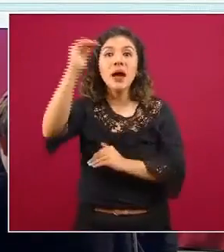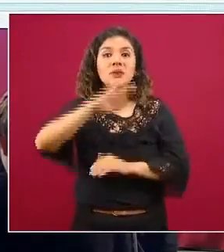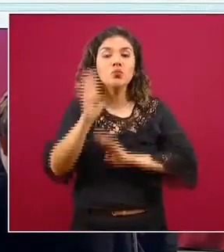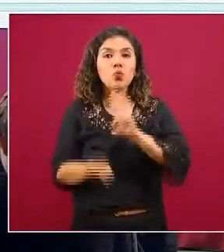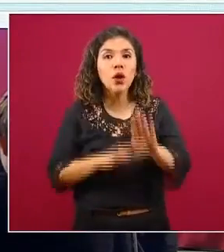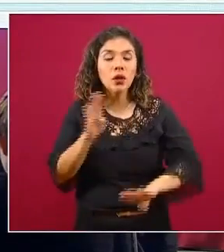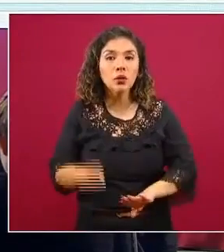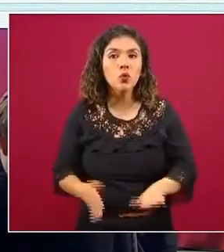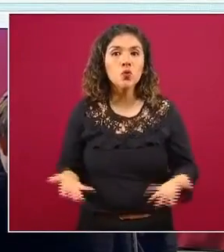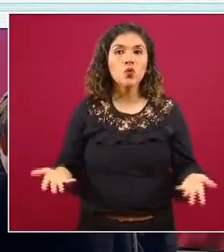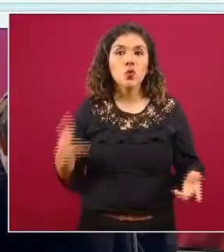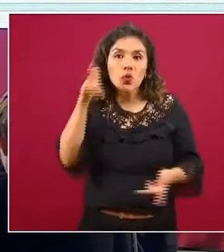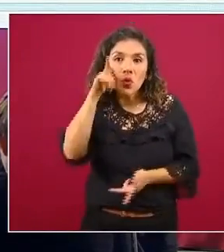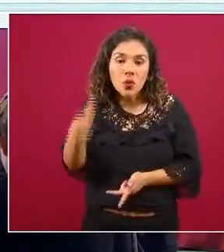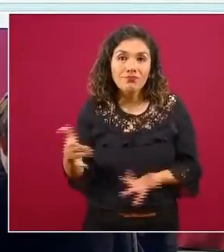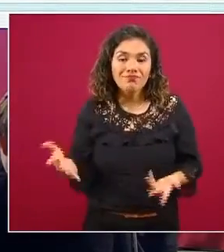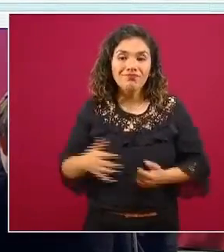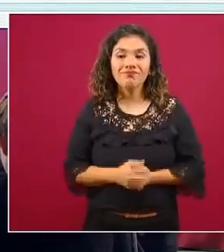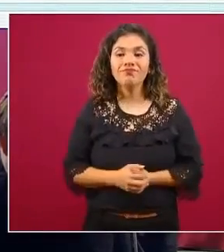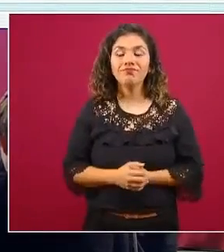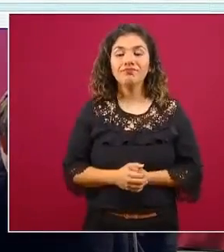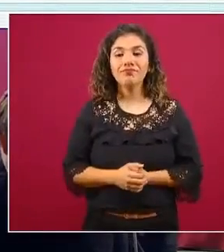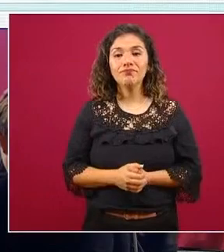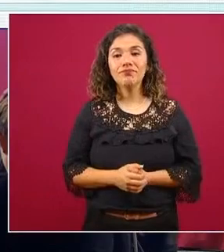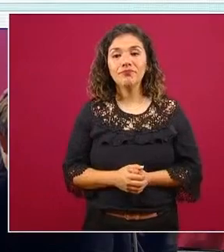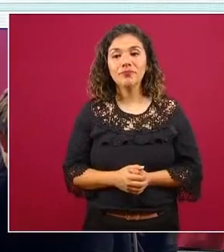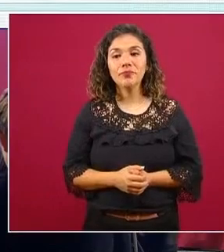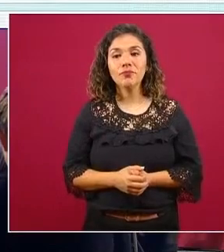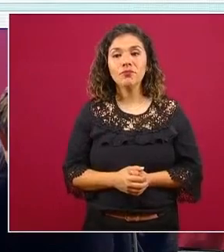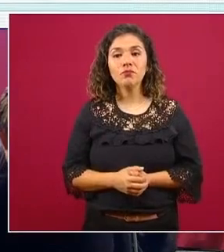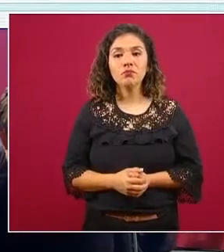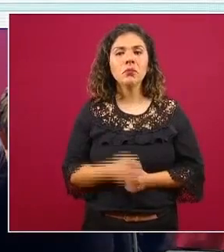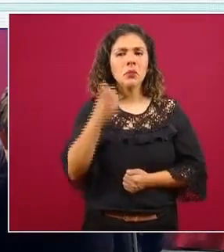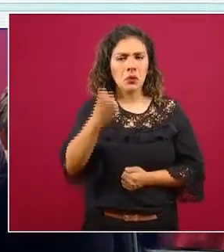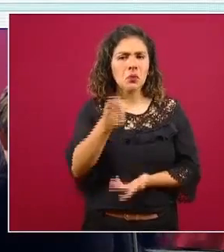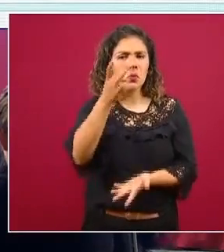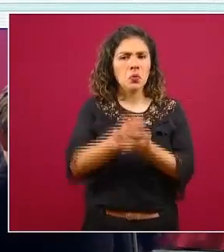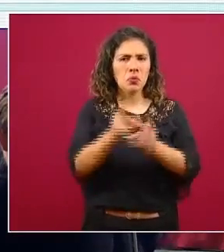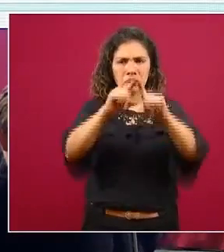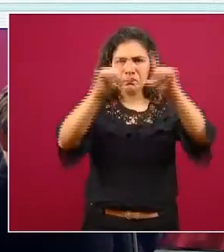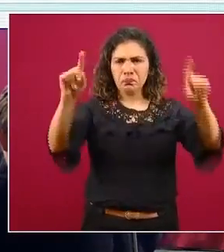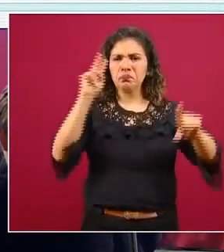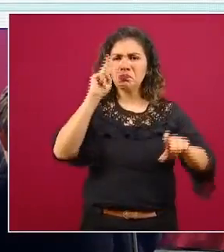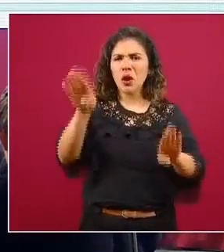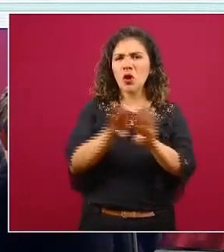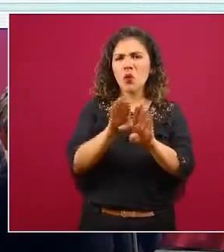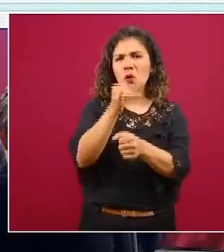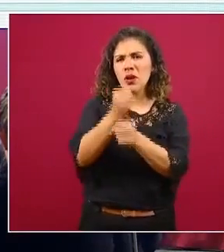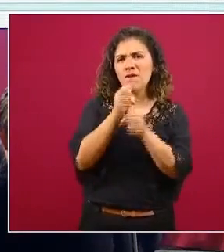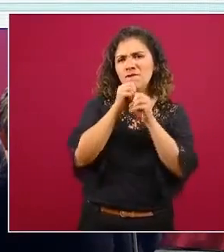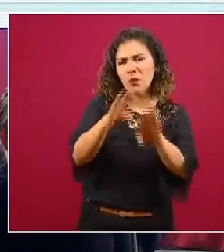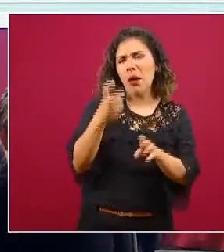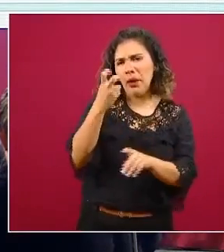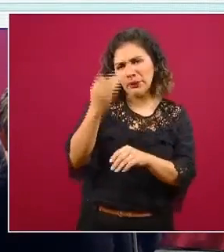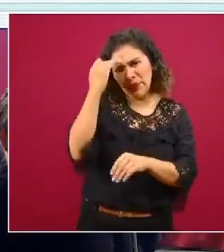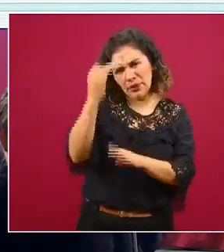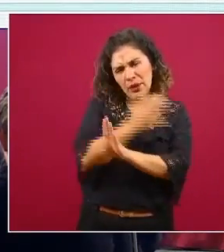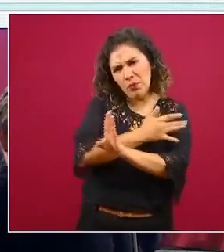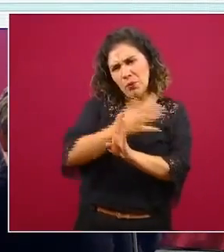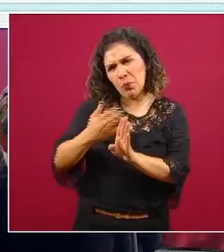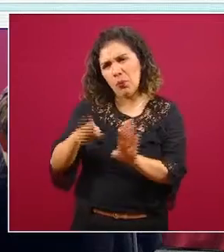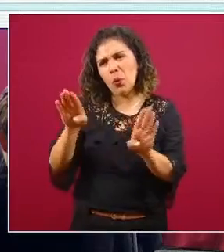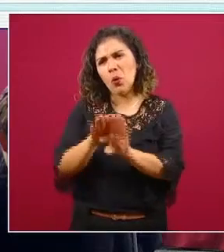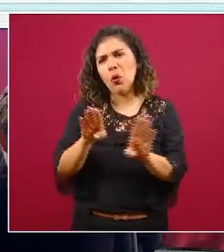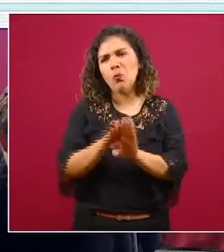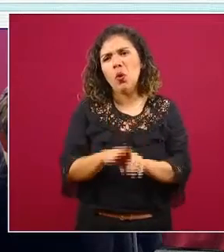de mortalidad la siguiente y si lo vemos así solamente algunos de los datos en este periodo solamente como